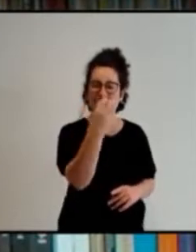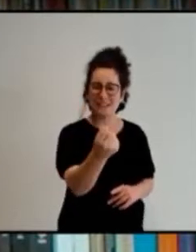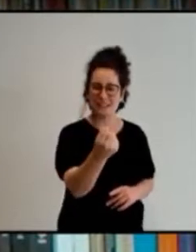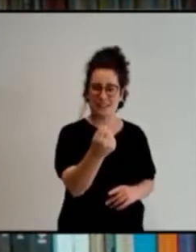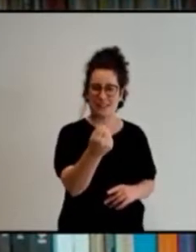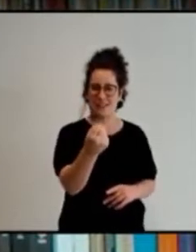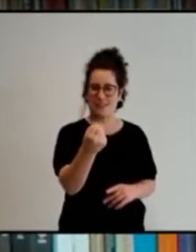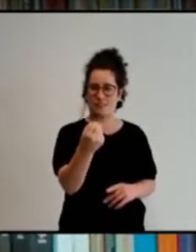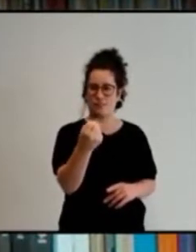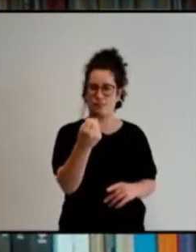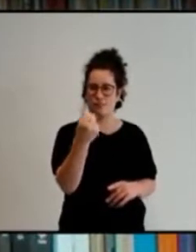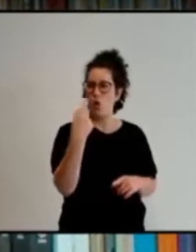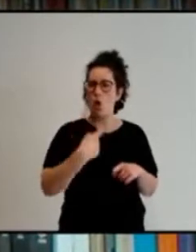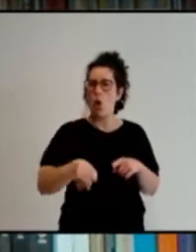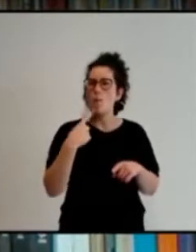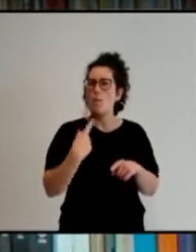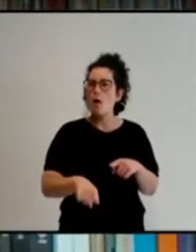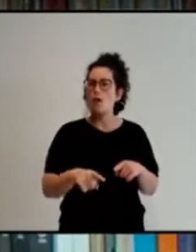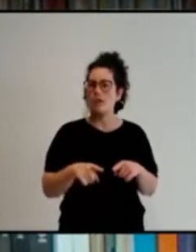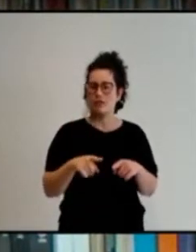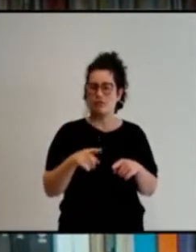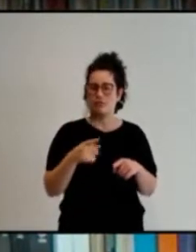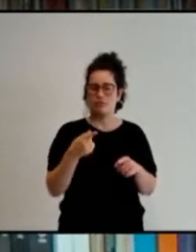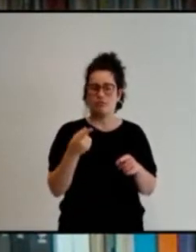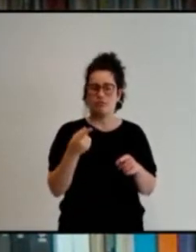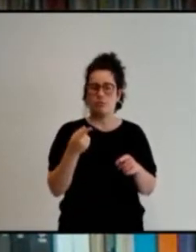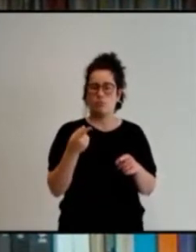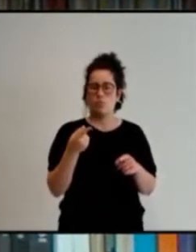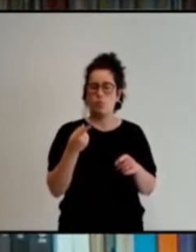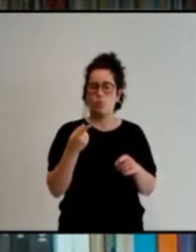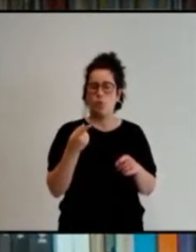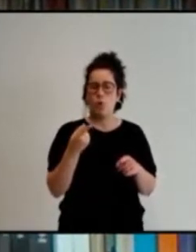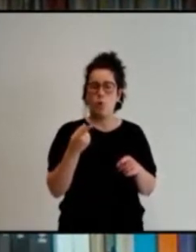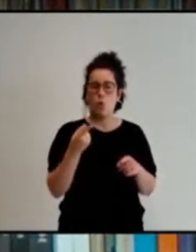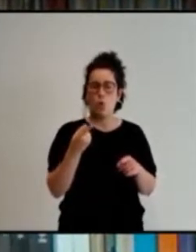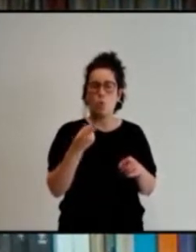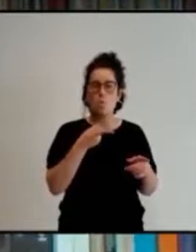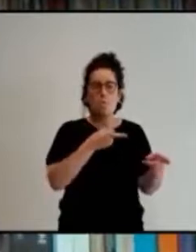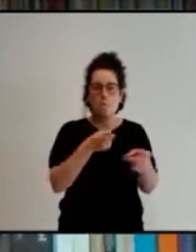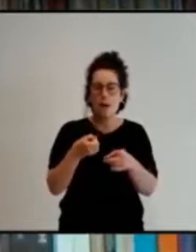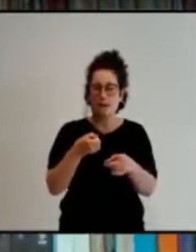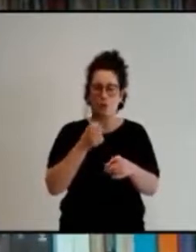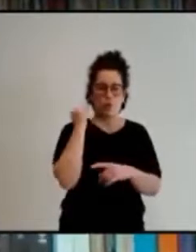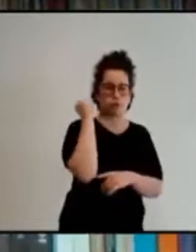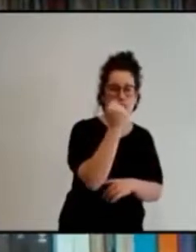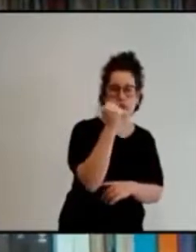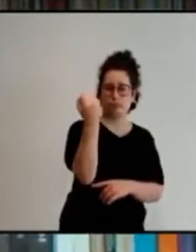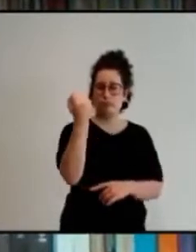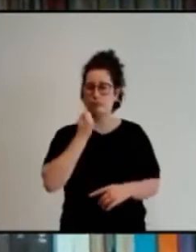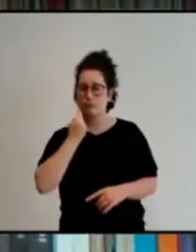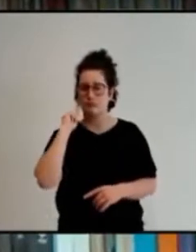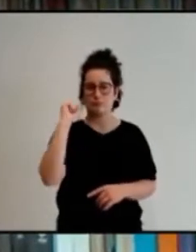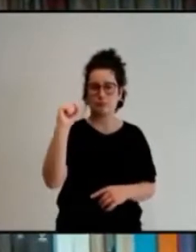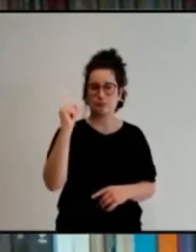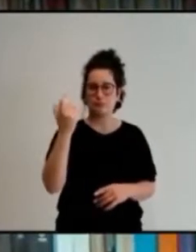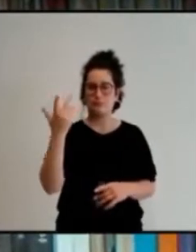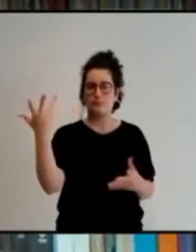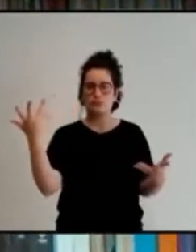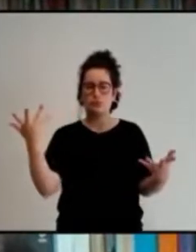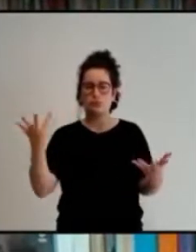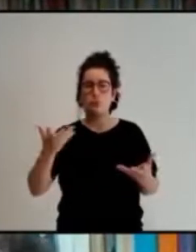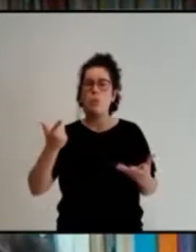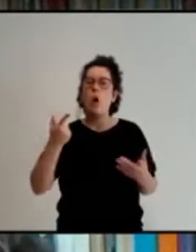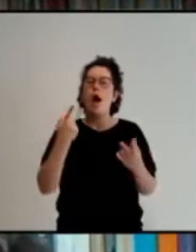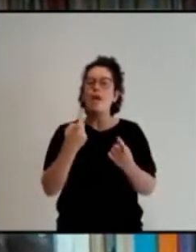un pueblo hermano es capaz de matarse entre ellos mismos. Es que comprendamos de dónde vienen las raíces de este